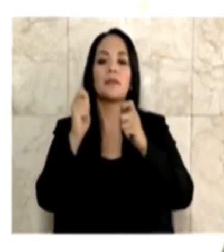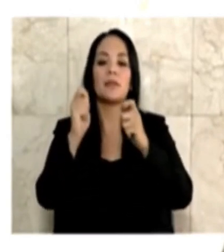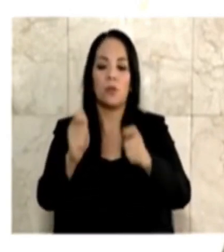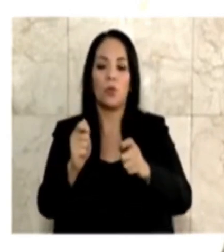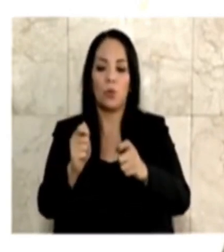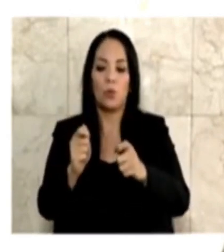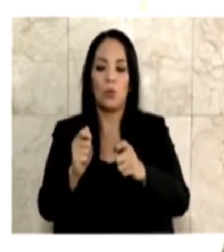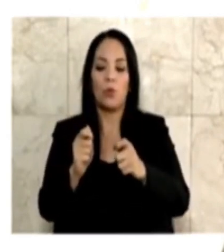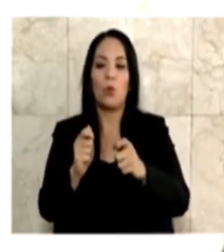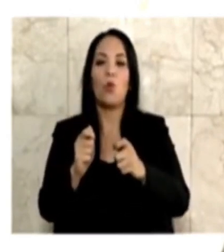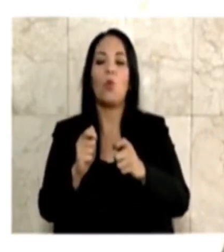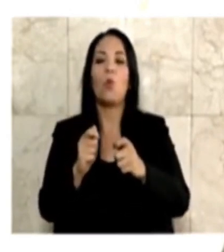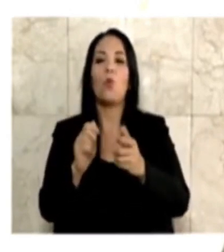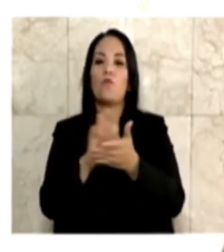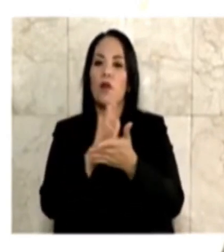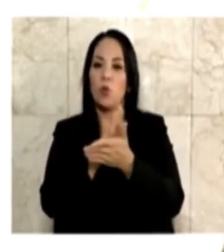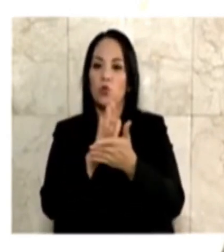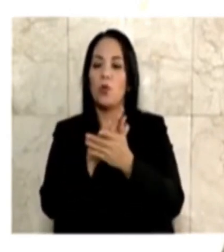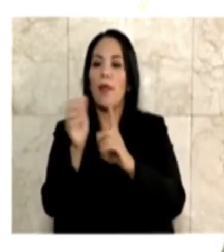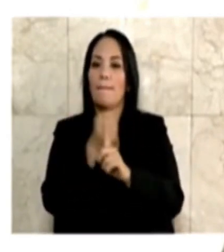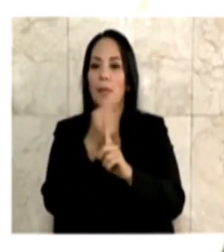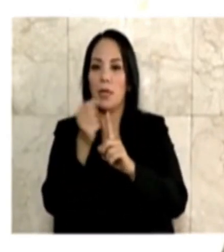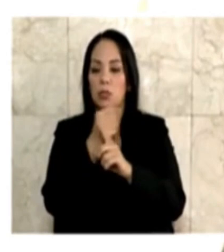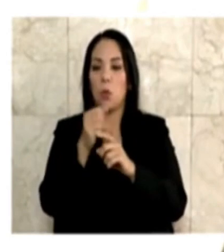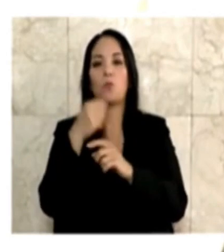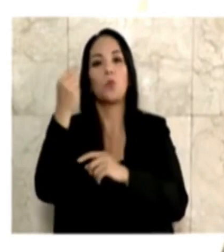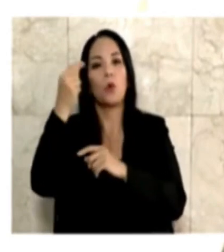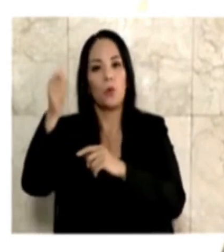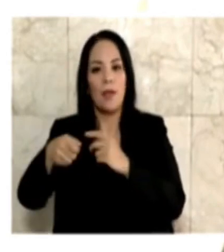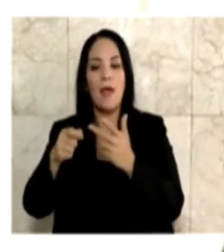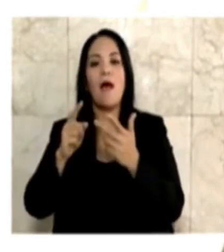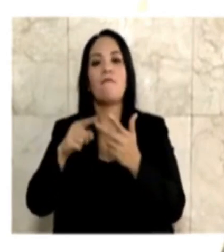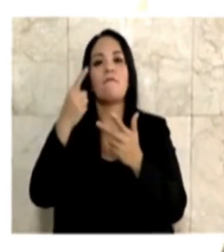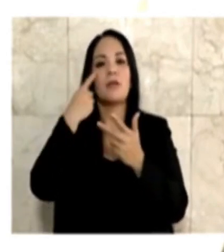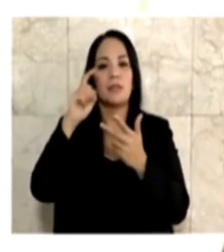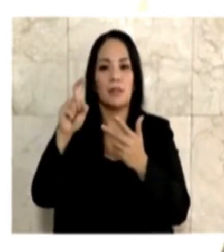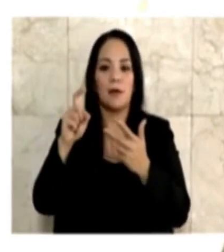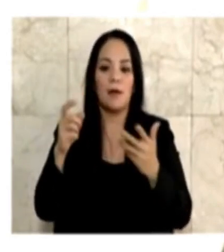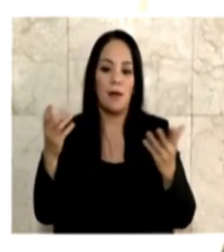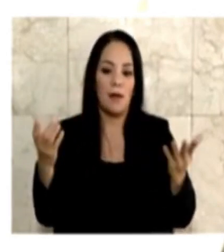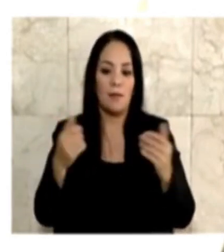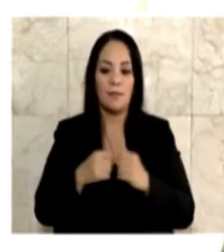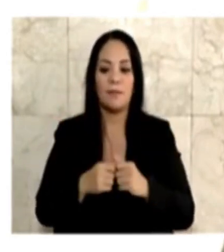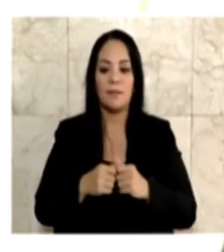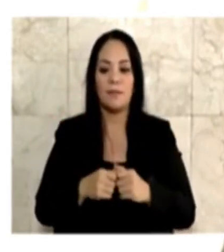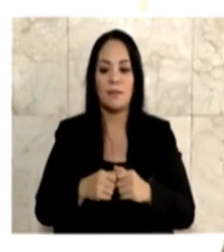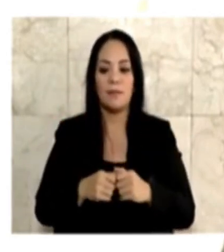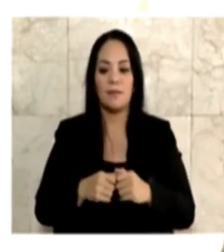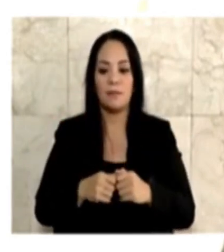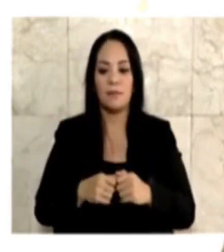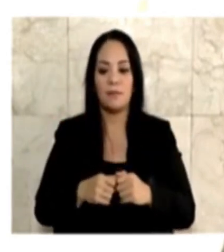recurso de apelación, la Procuraduría y la Fiscalía. Aquí, incluso,